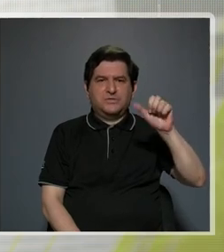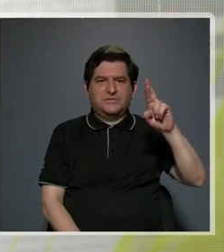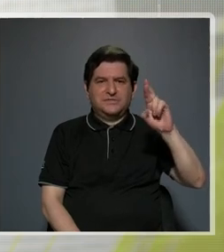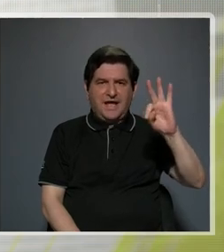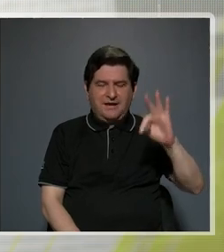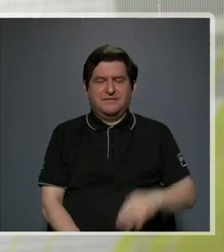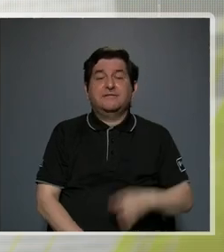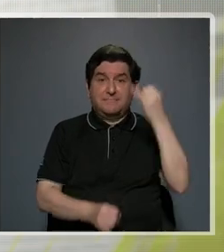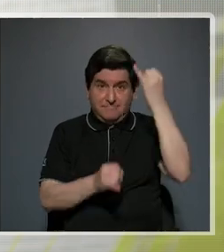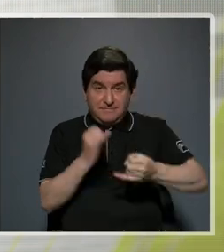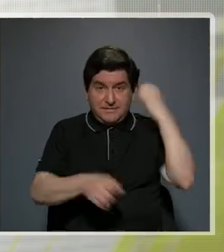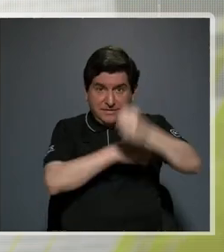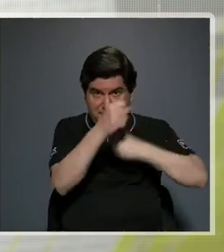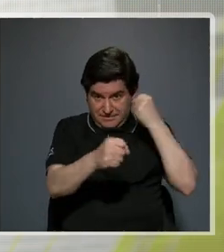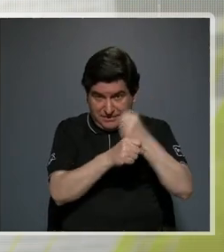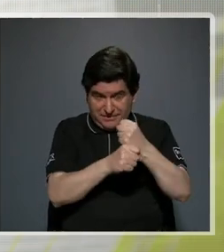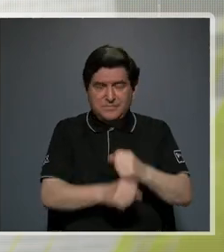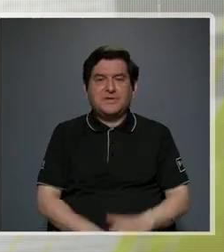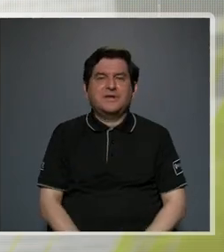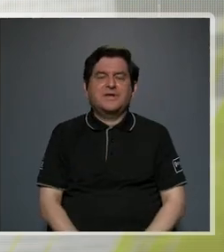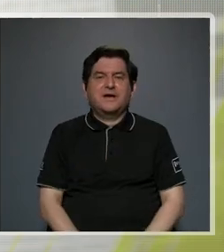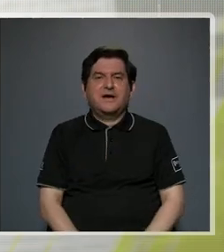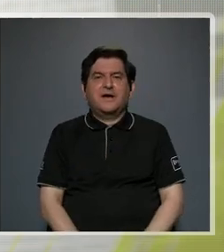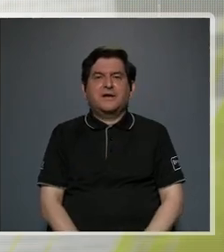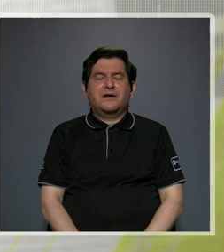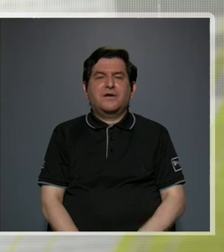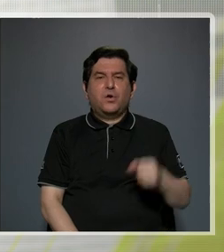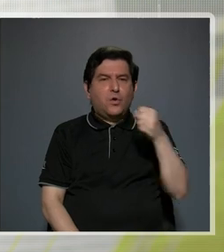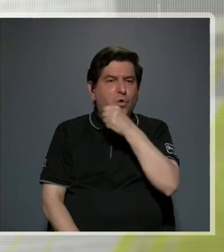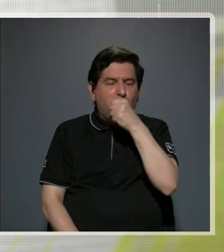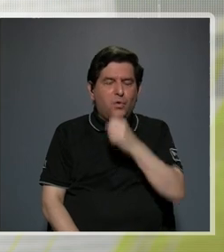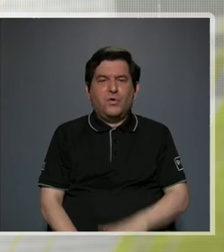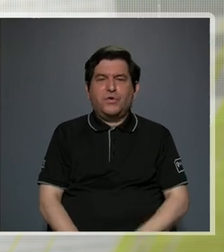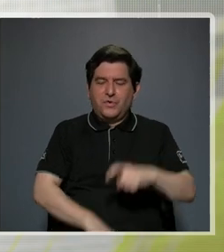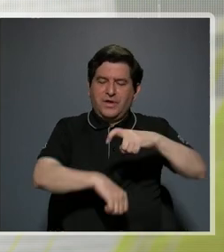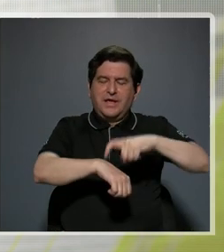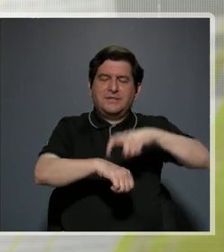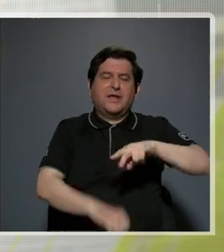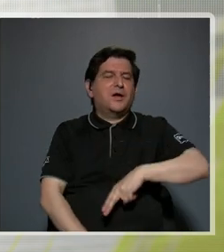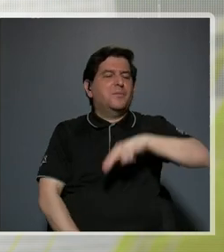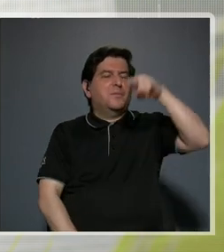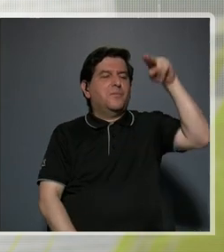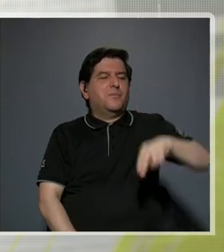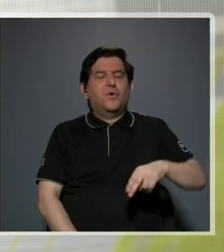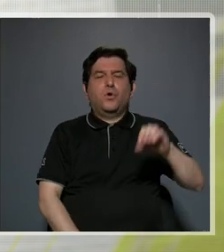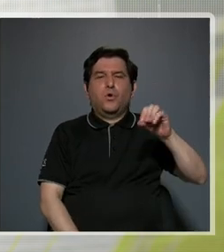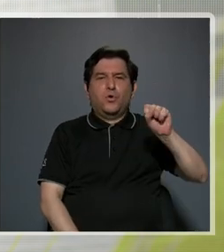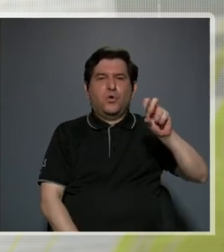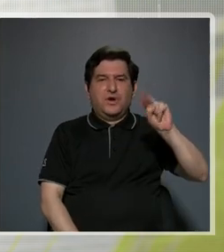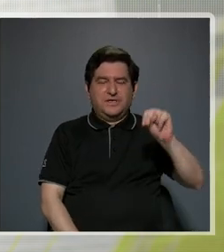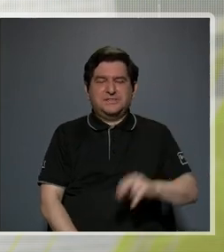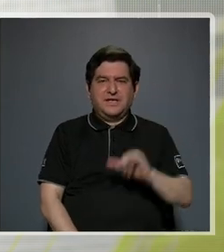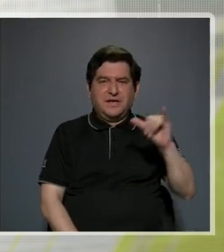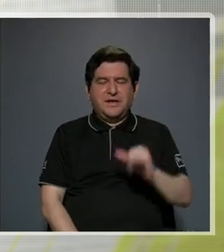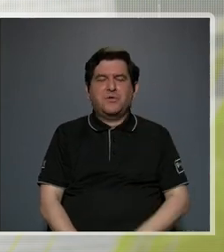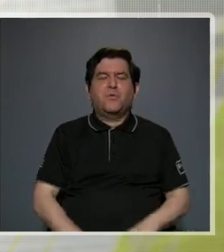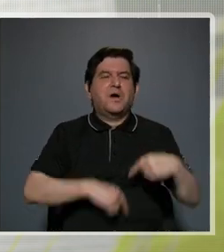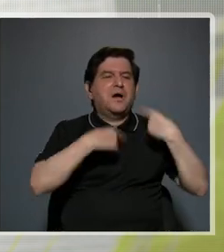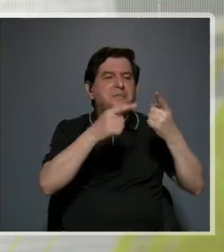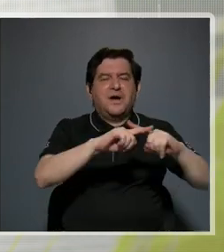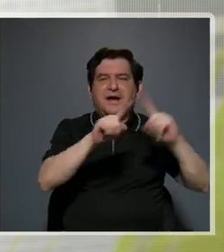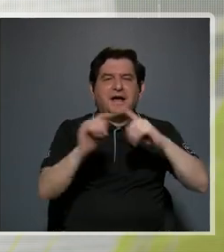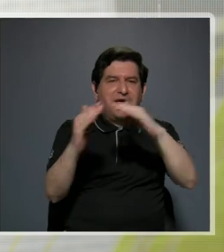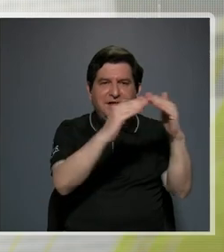y cerraremos el año con la participación del coro en la temporada navideña con la orquesta que siempre también es en comunidades.